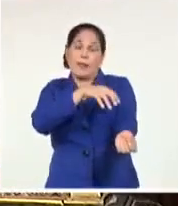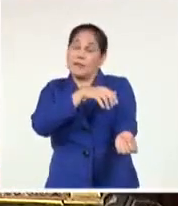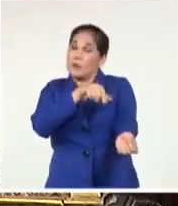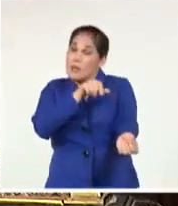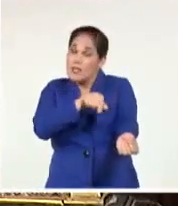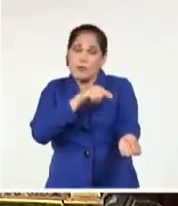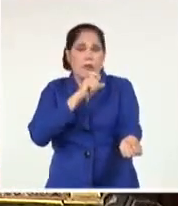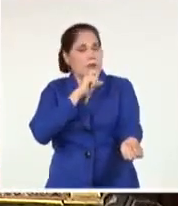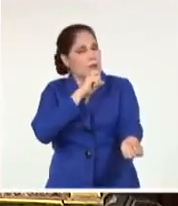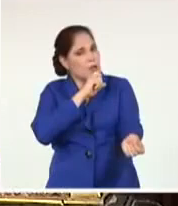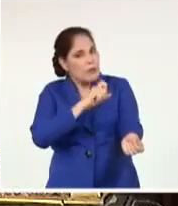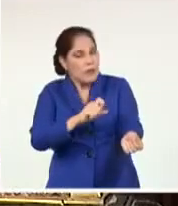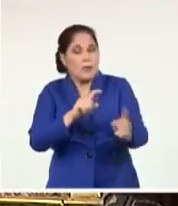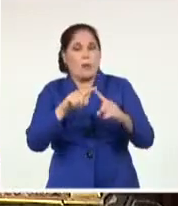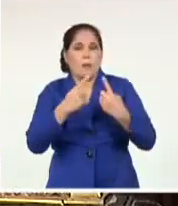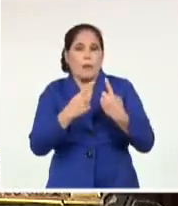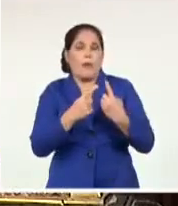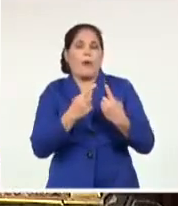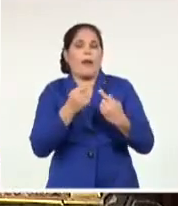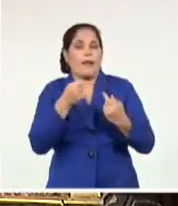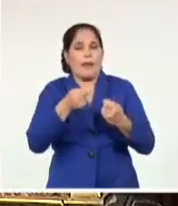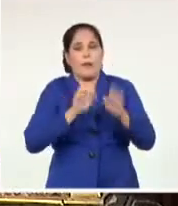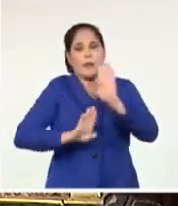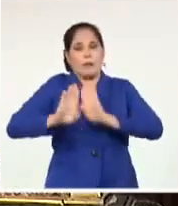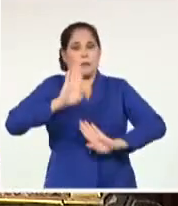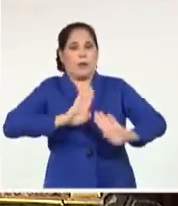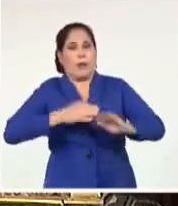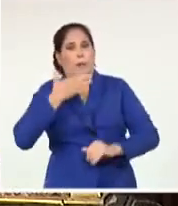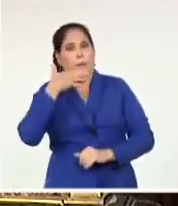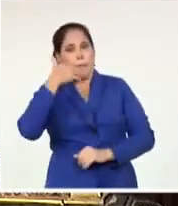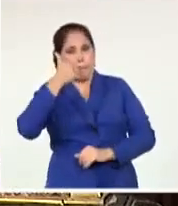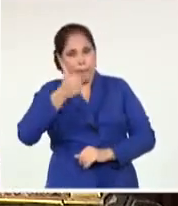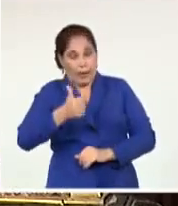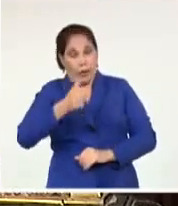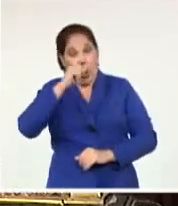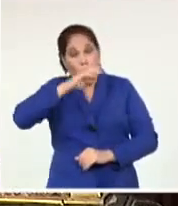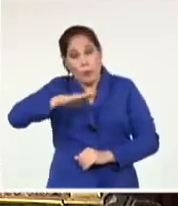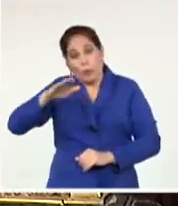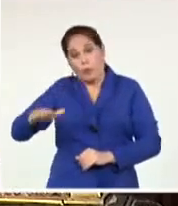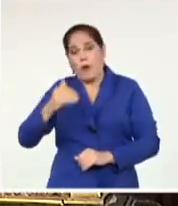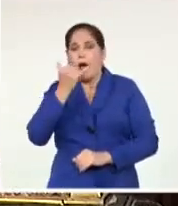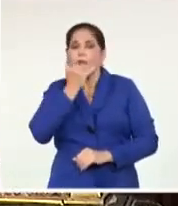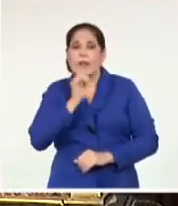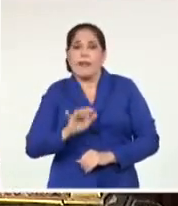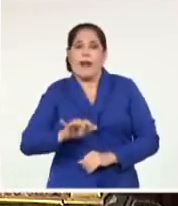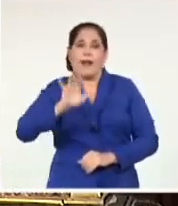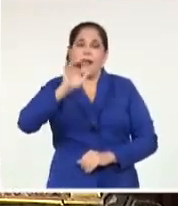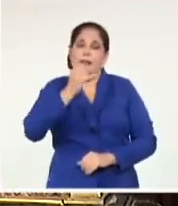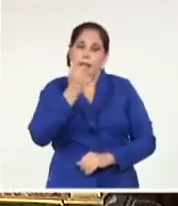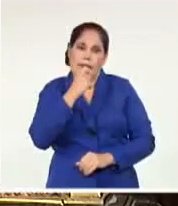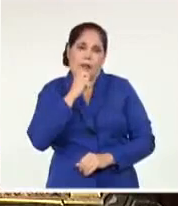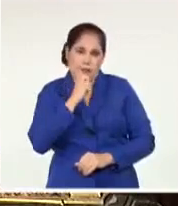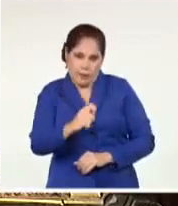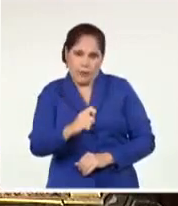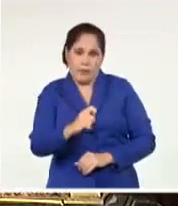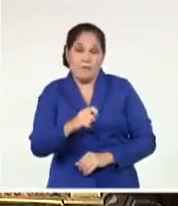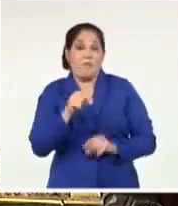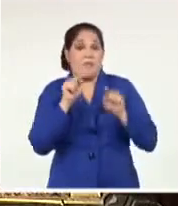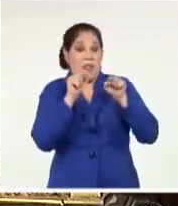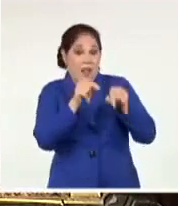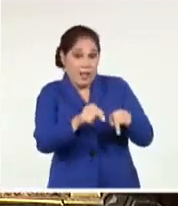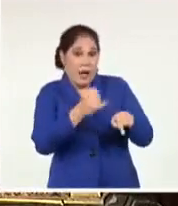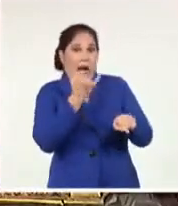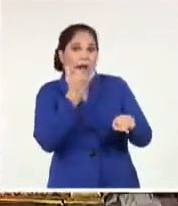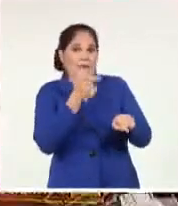repercutir, por supuesto, en la respuesta a la enfermedad y en la supervivencia de esos niños con cáncer. Han existido